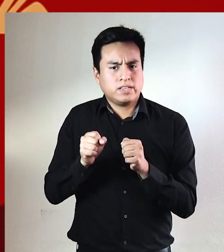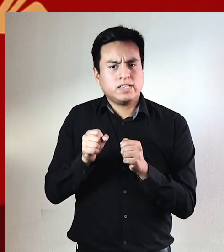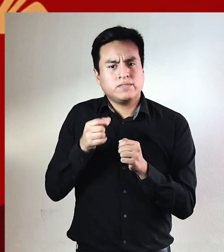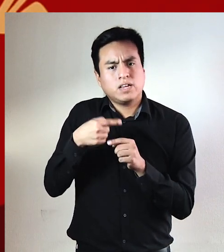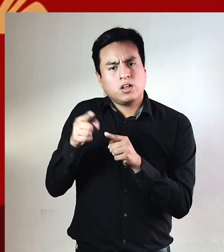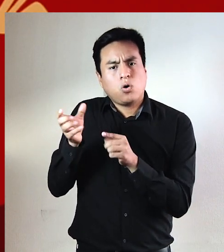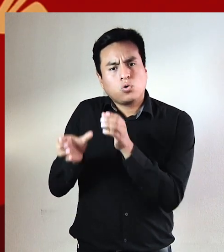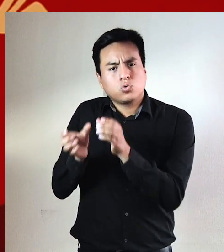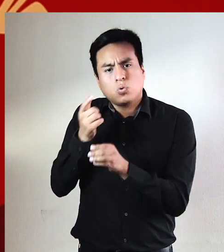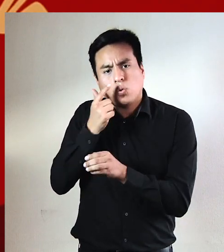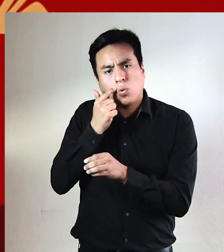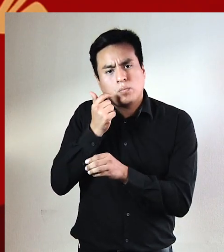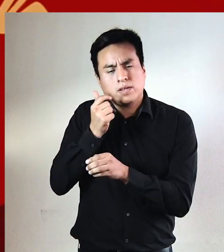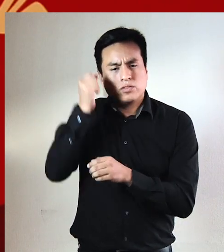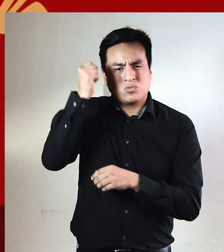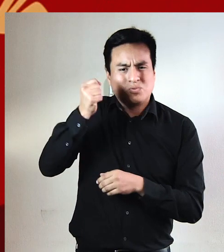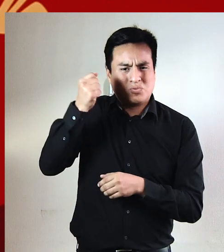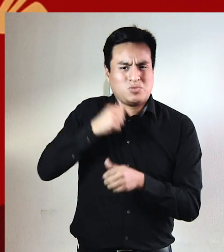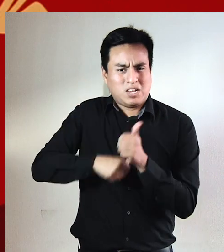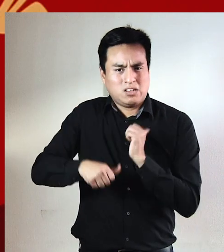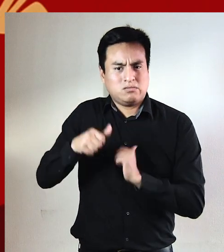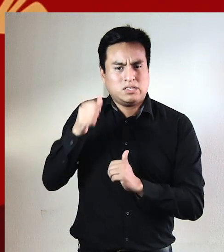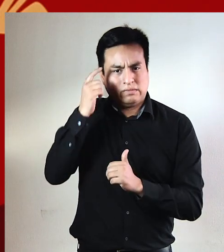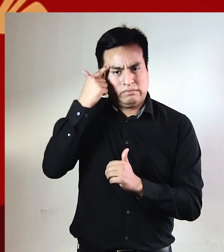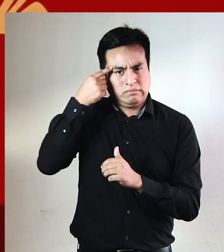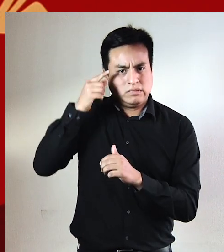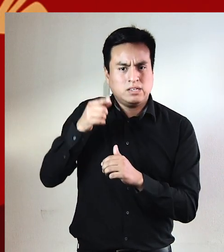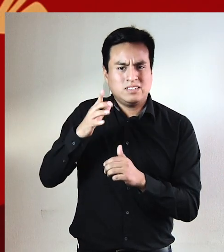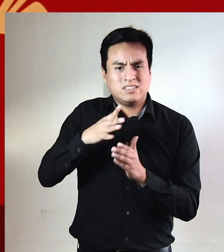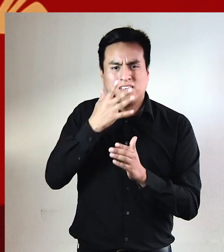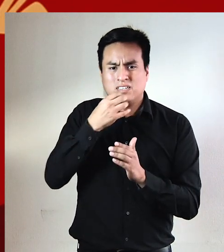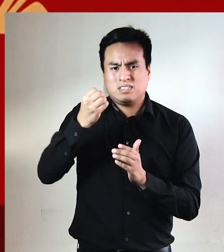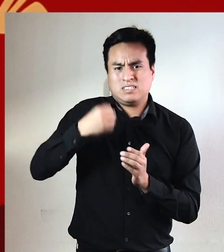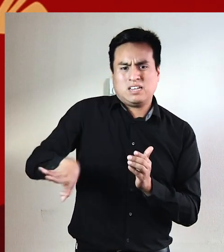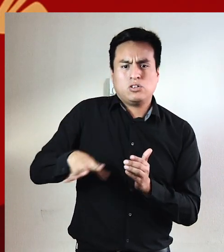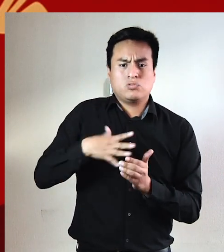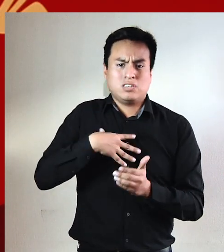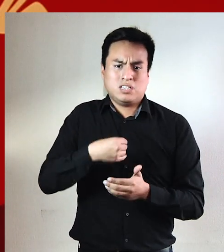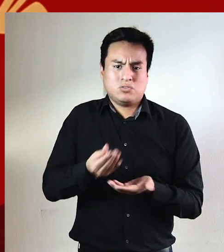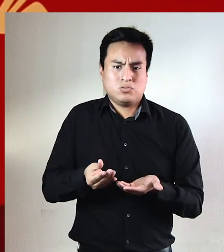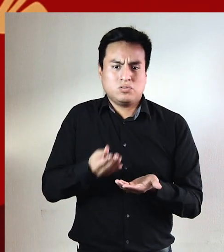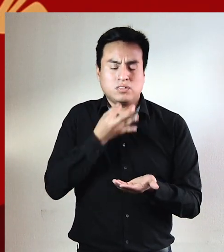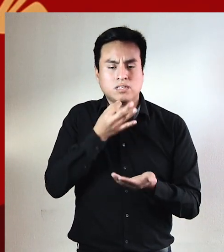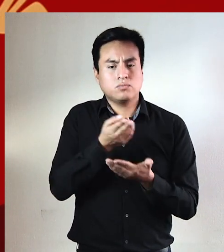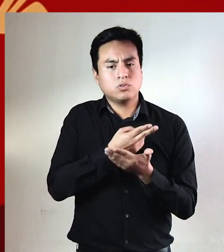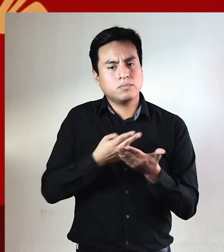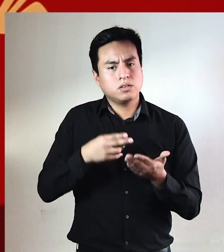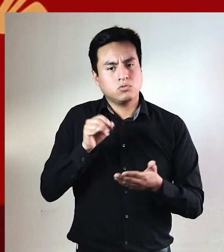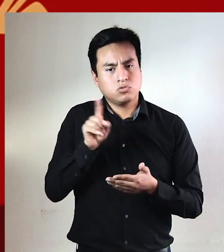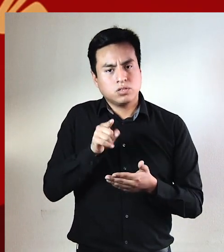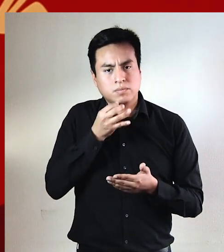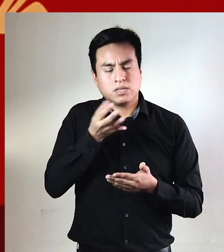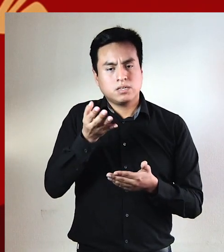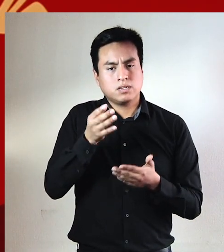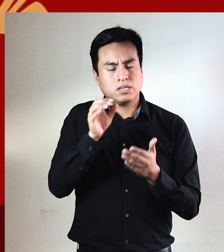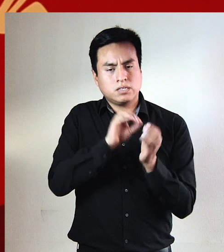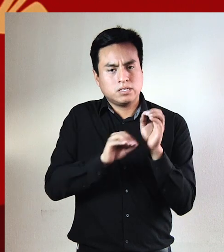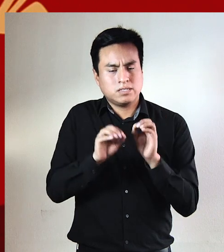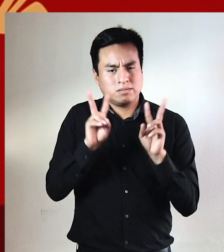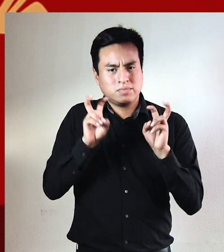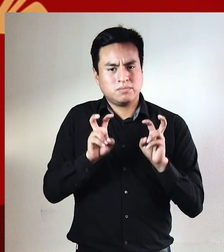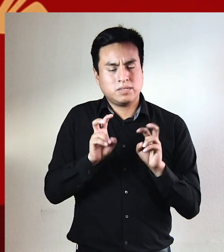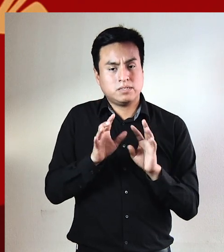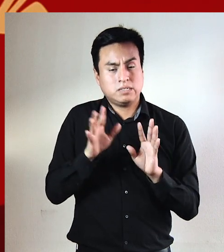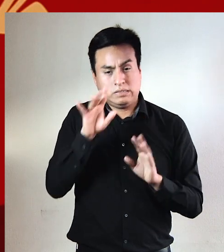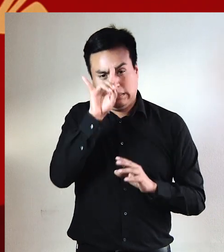gasificar a otros hombres, torturarlos hasta la demencia, arrancarle los hijos? El poema de Desnós, escrito en las condiciones